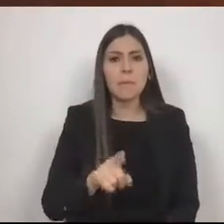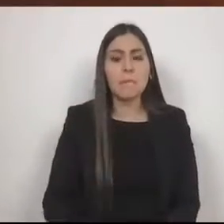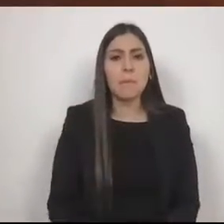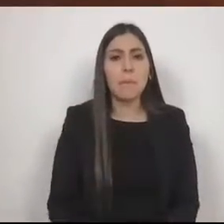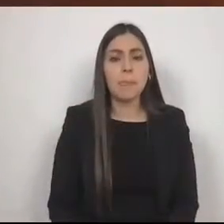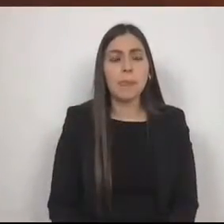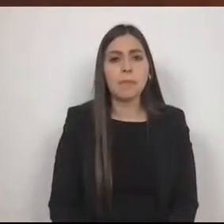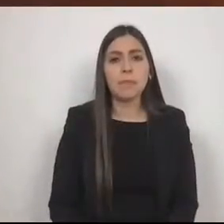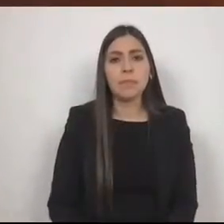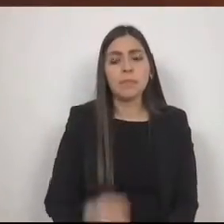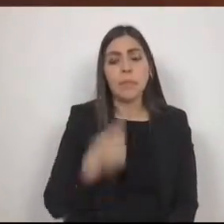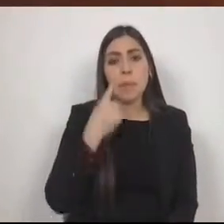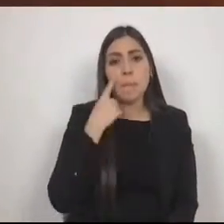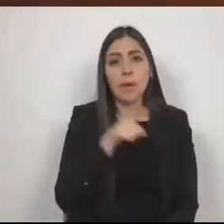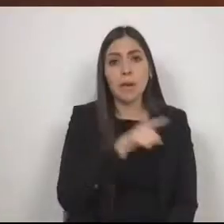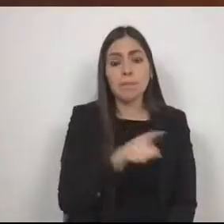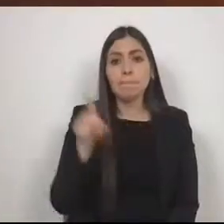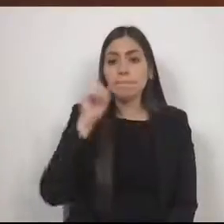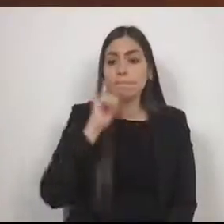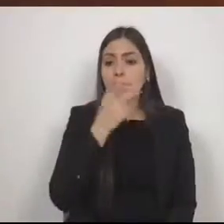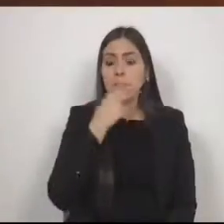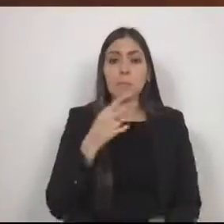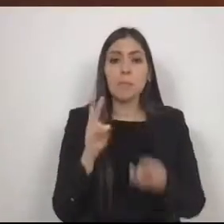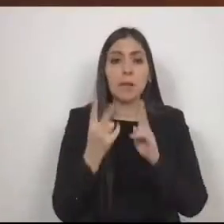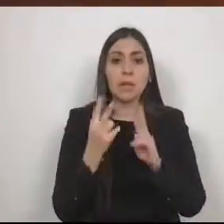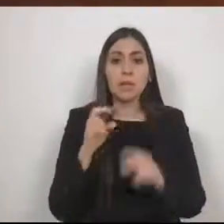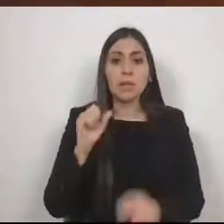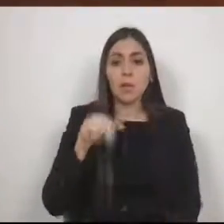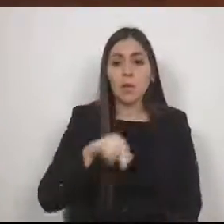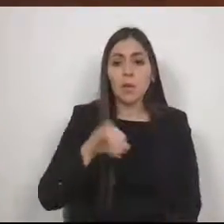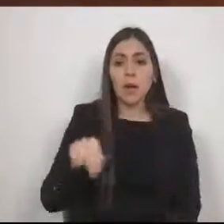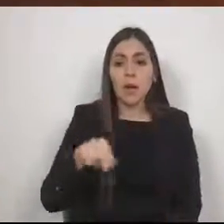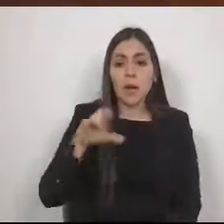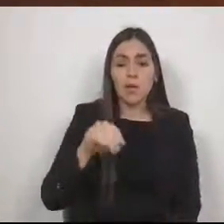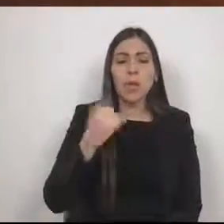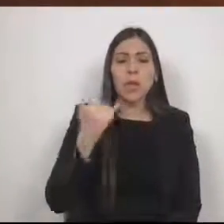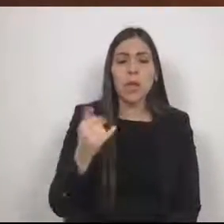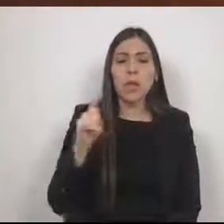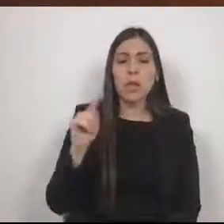y los vecinos de San Juanico y de Tlalnepantla Oriente. Es cuanto, presidenta.